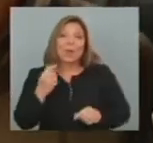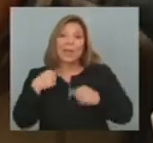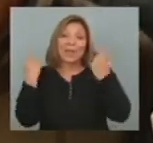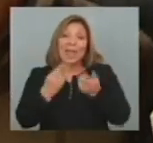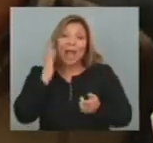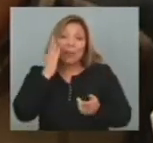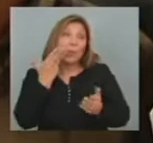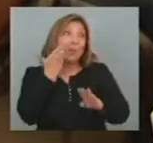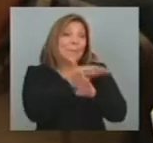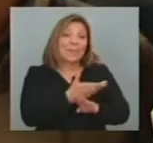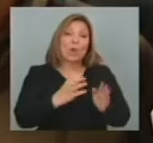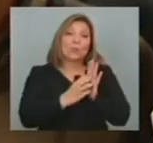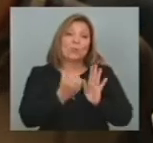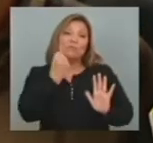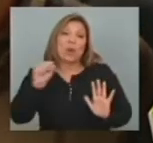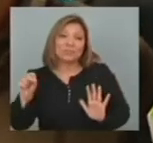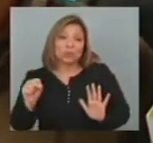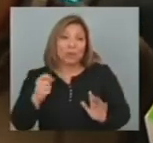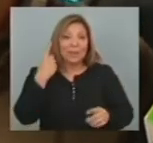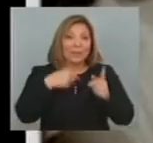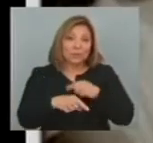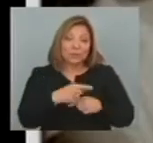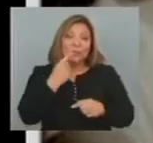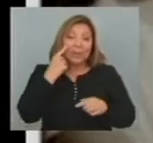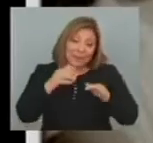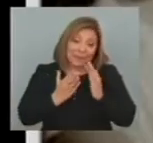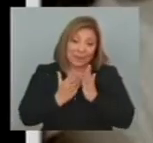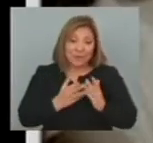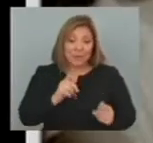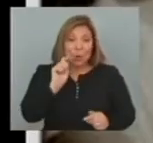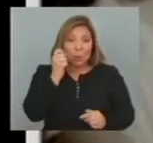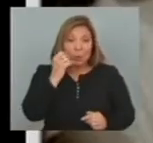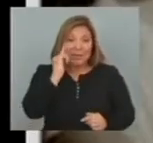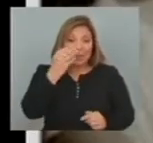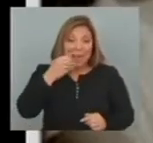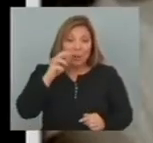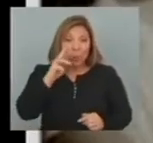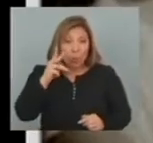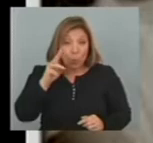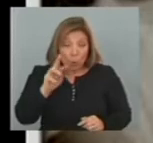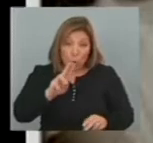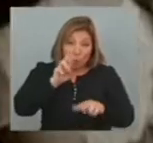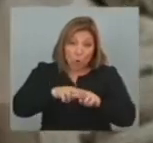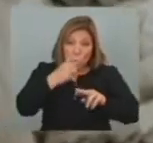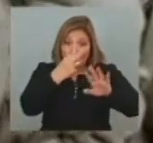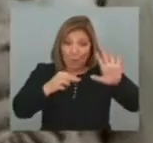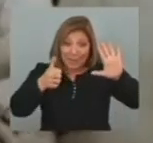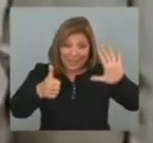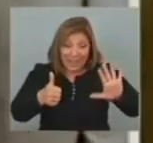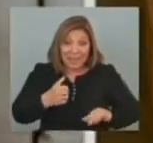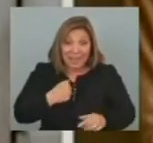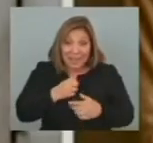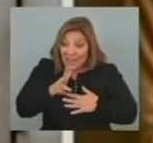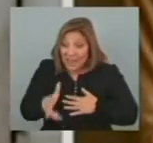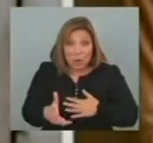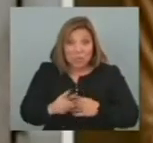inconstitucionalidad Que ha presentado Los acusados Luz Ibarburu De Recaño Falleció en el año 2006 Sin conocer El destino